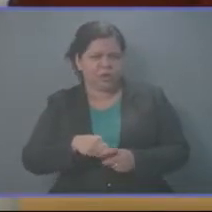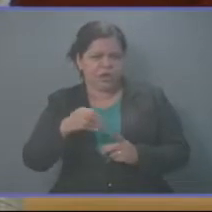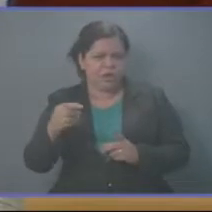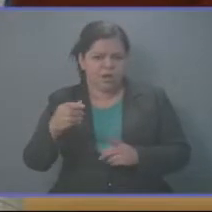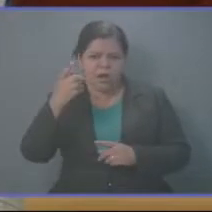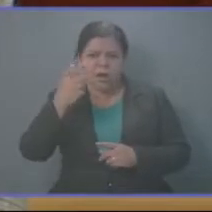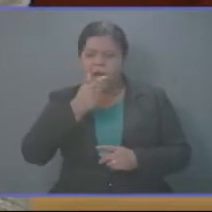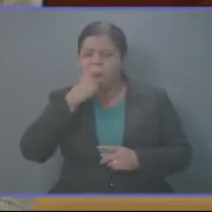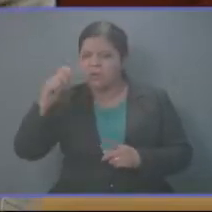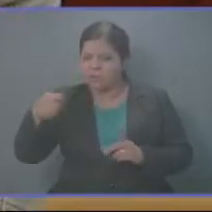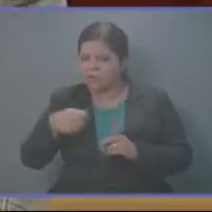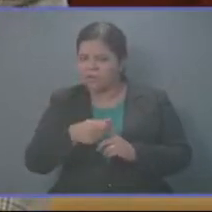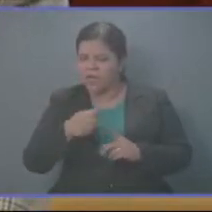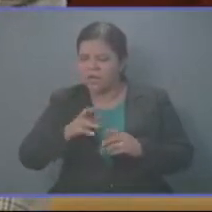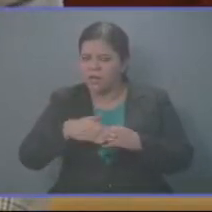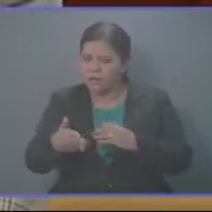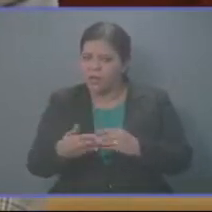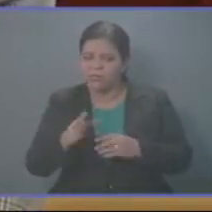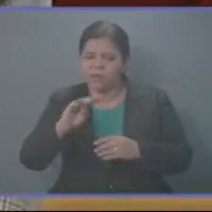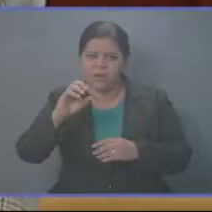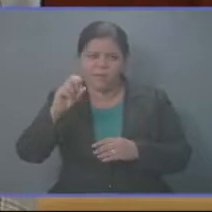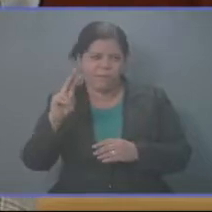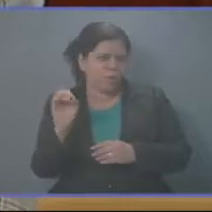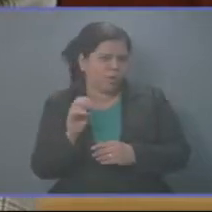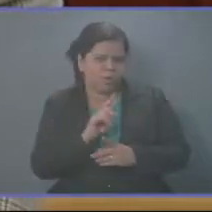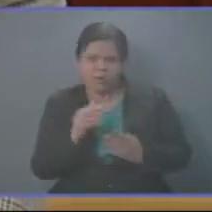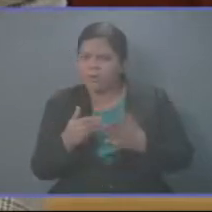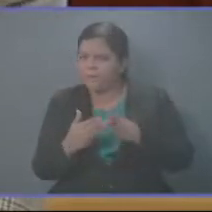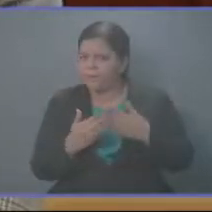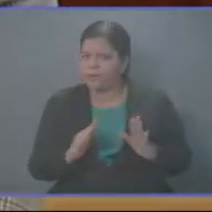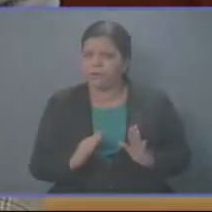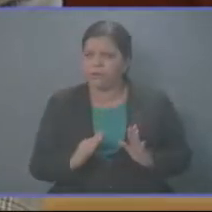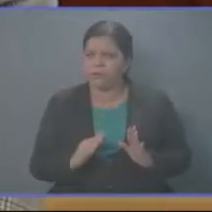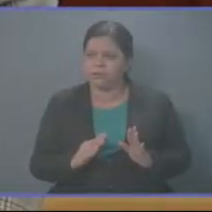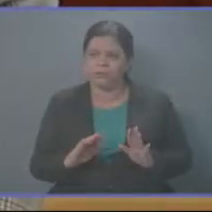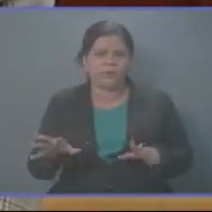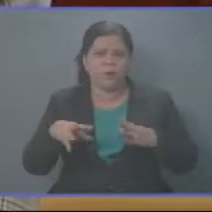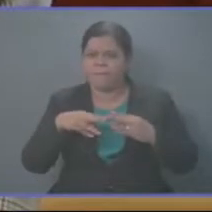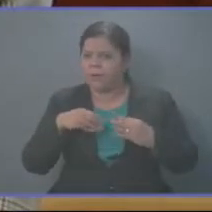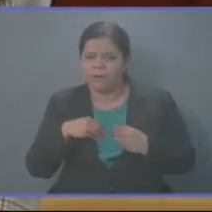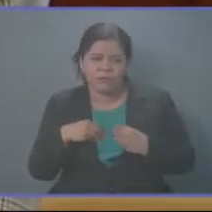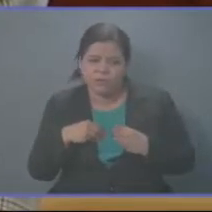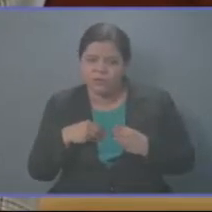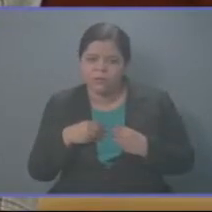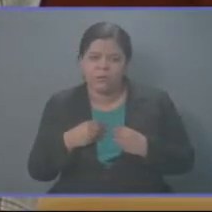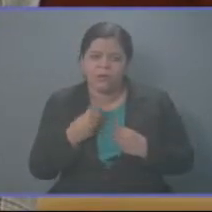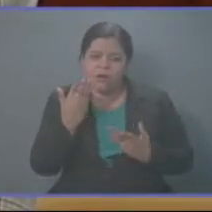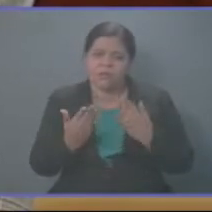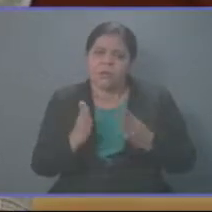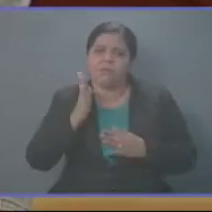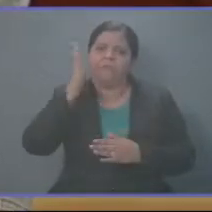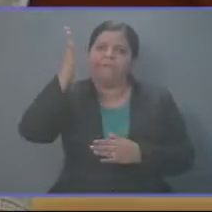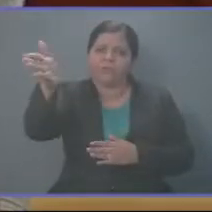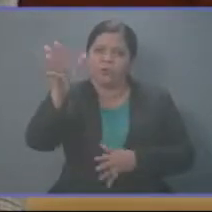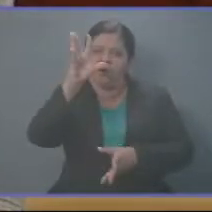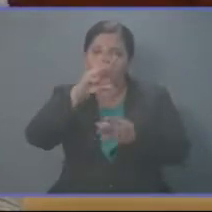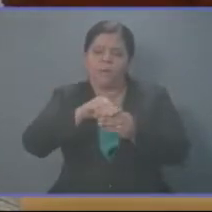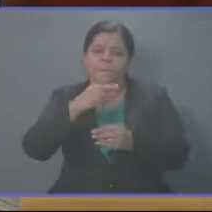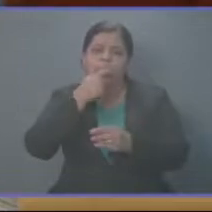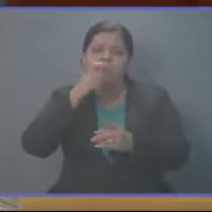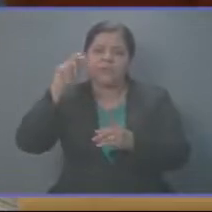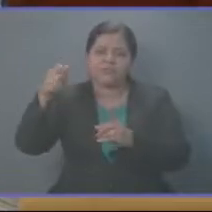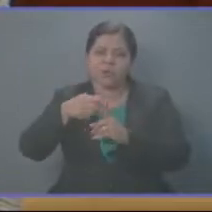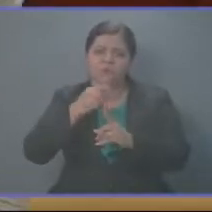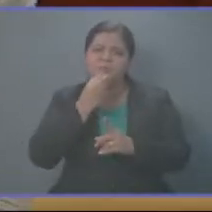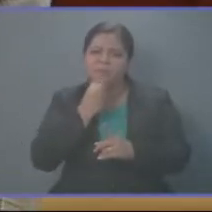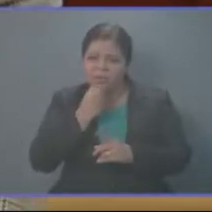bono. Eso no va para el salario, ni impacta en un posible cálculo de la pensión a